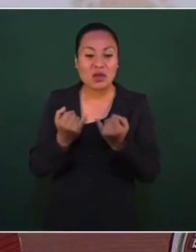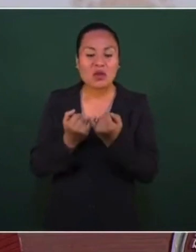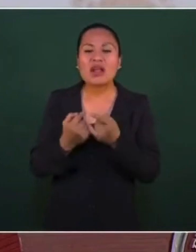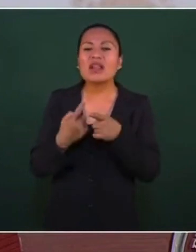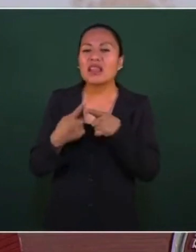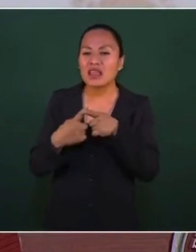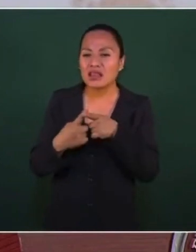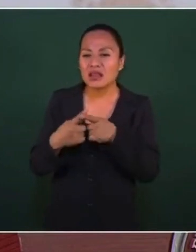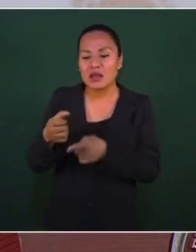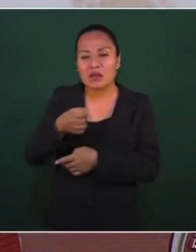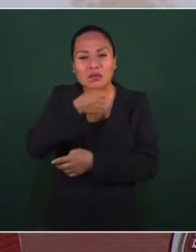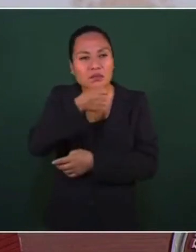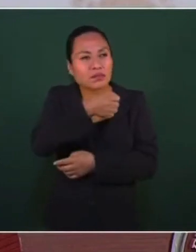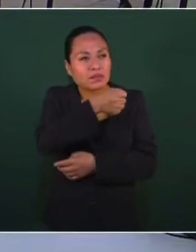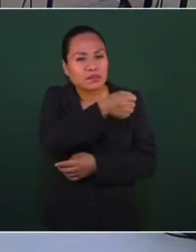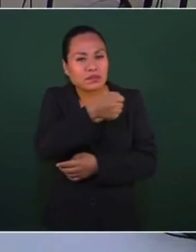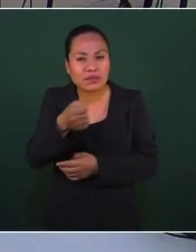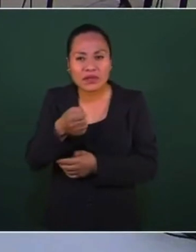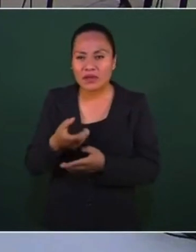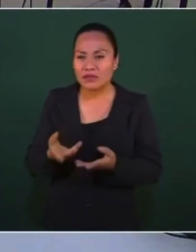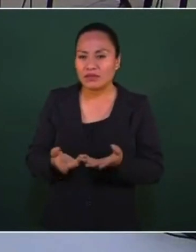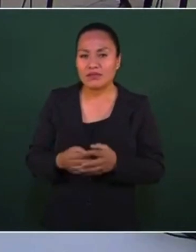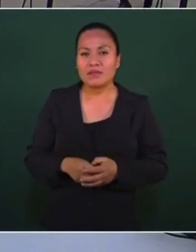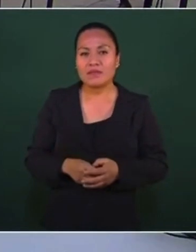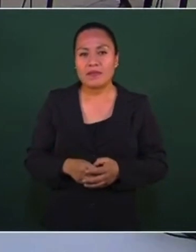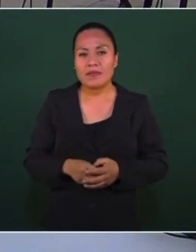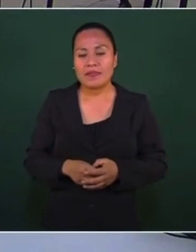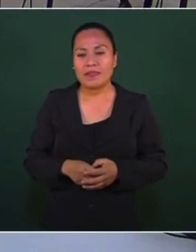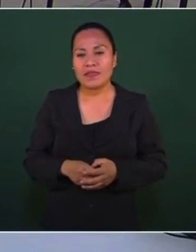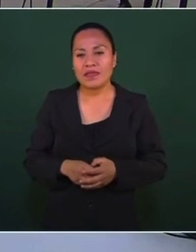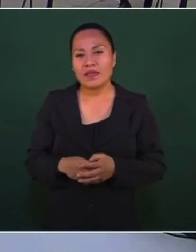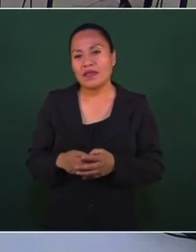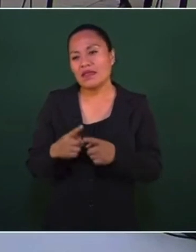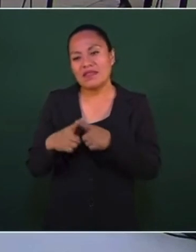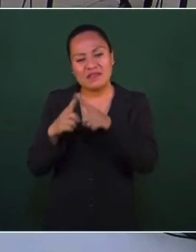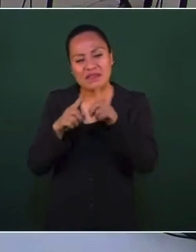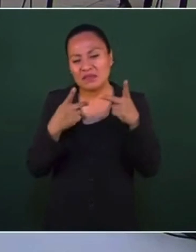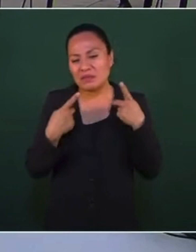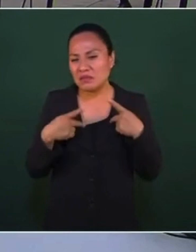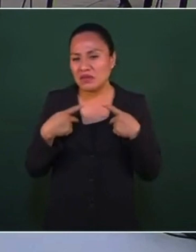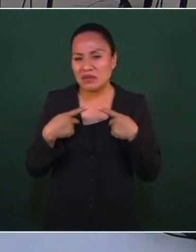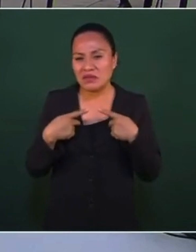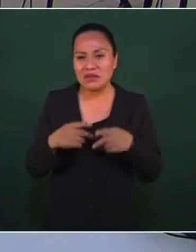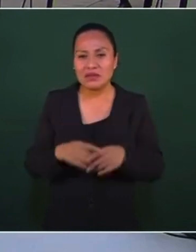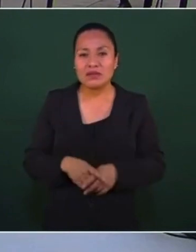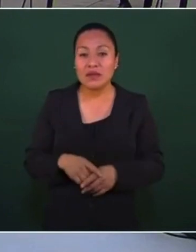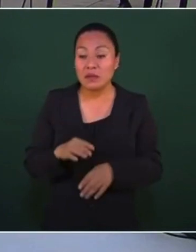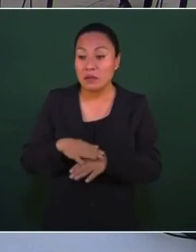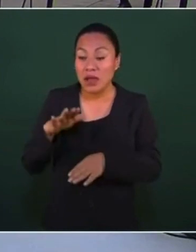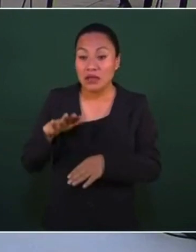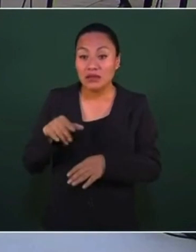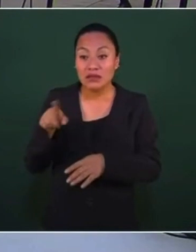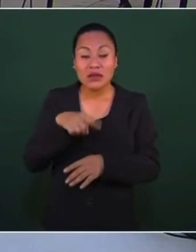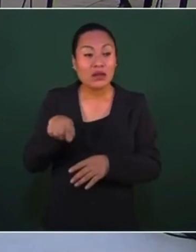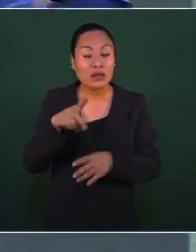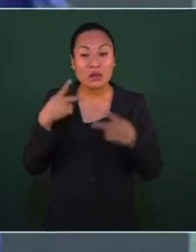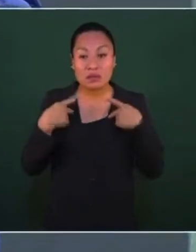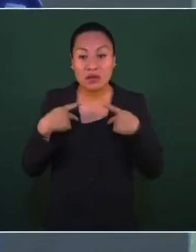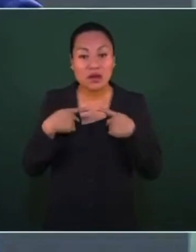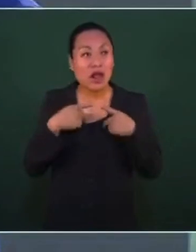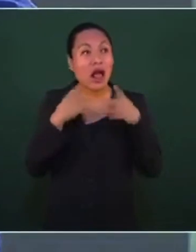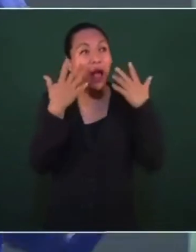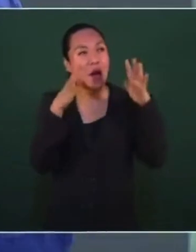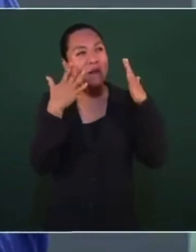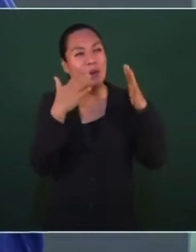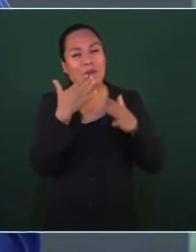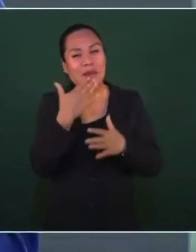con honrosas excepciones. La mayoría aplaudiendo porque recibían